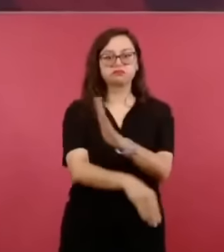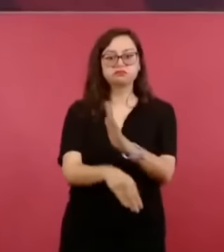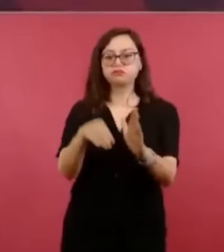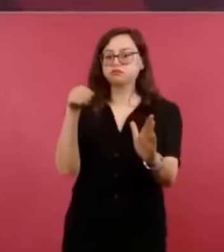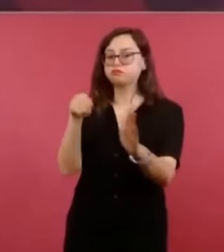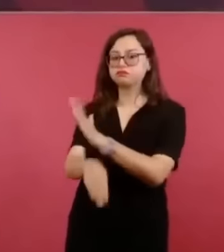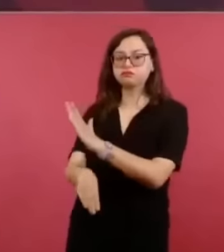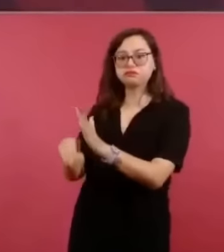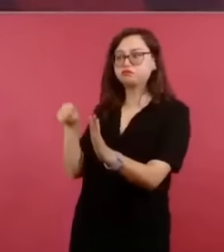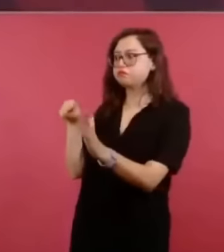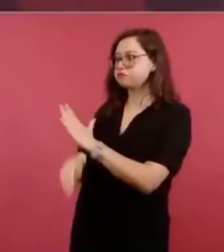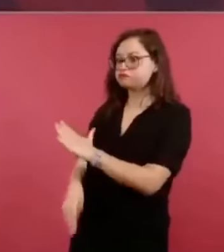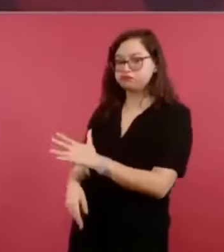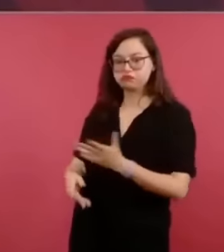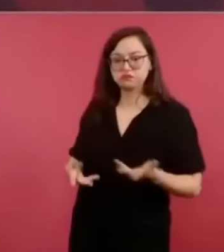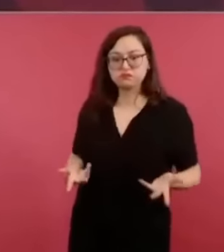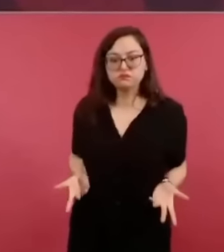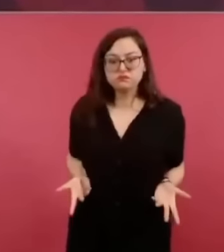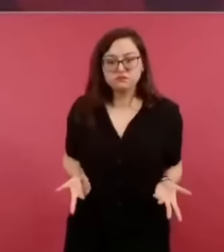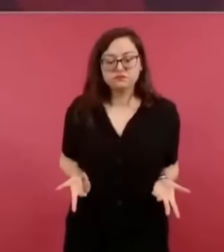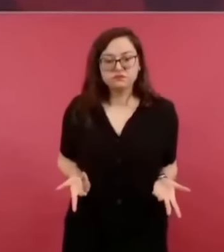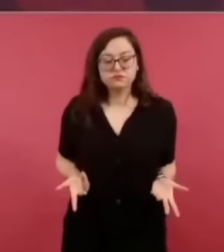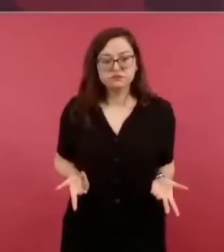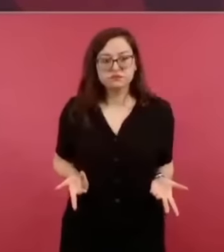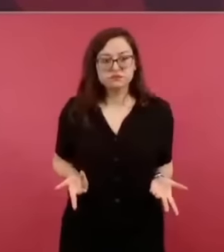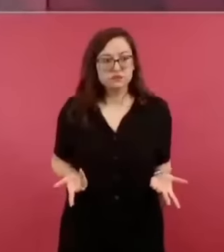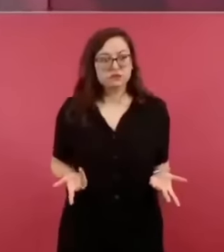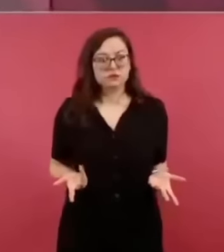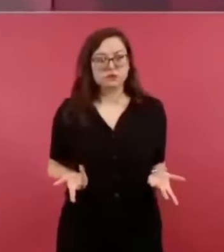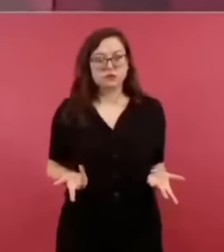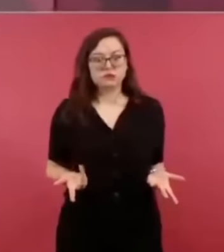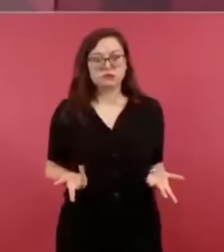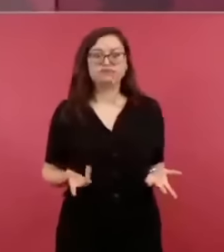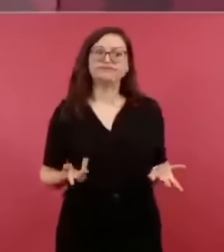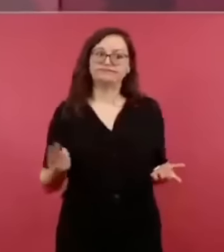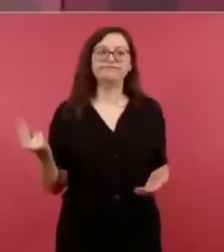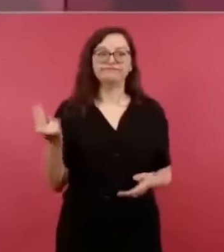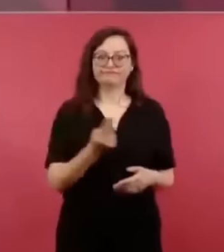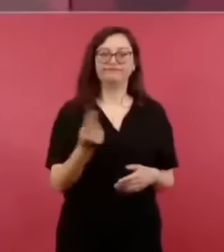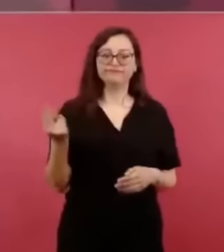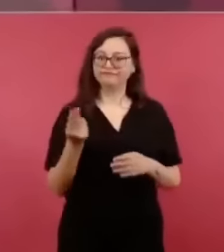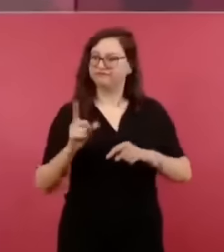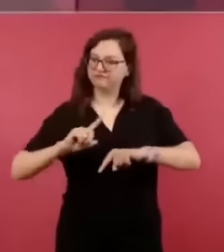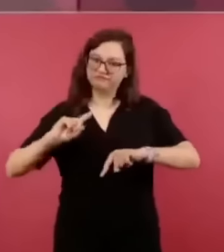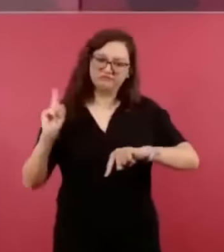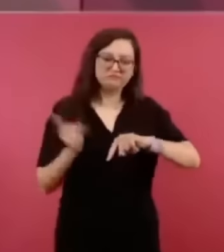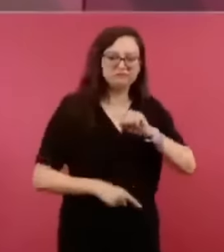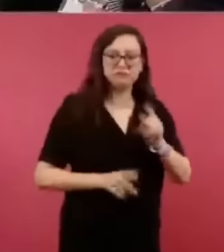pública. ¿Y cómo se enfrenta a una decadencia? Pues con una transformación.